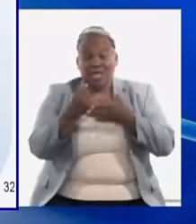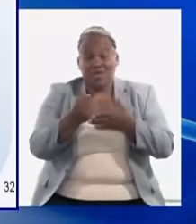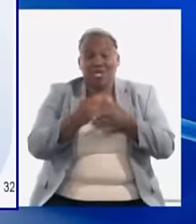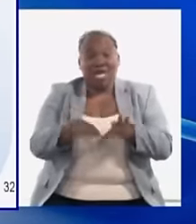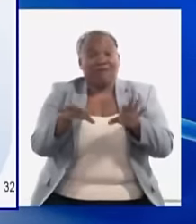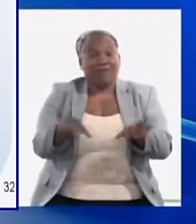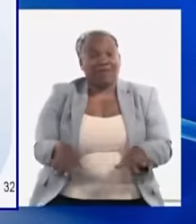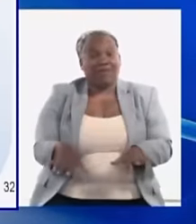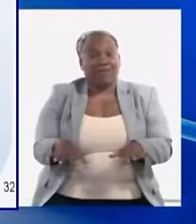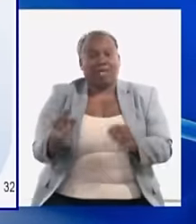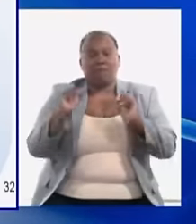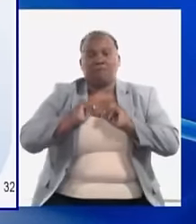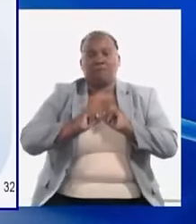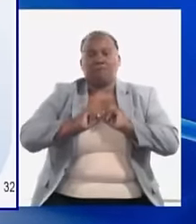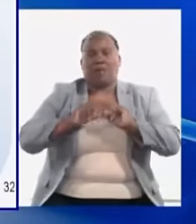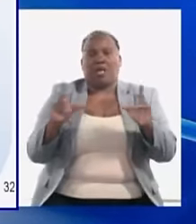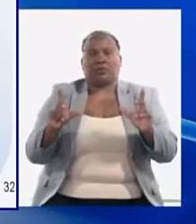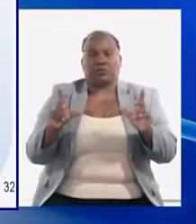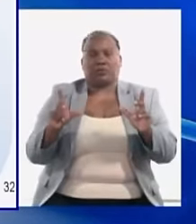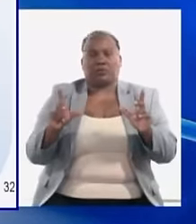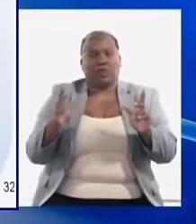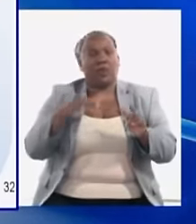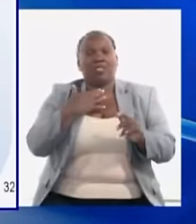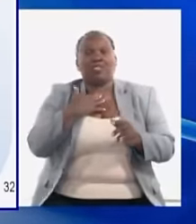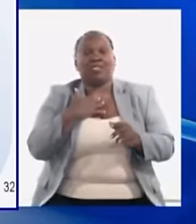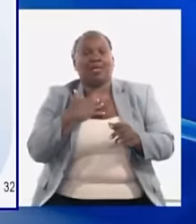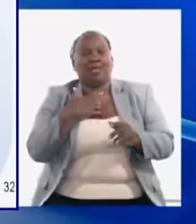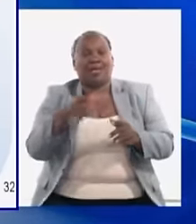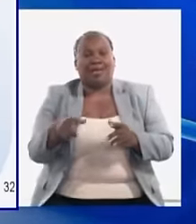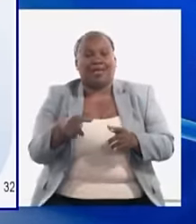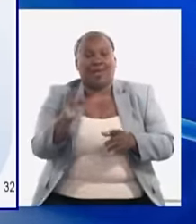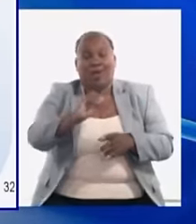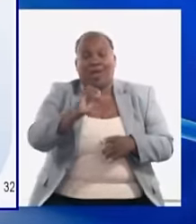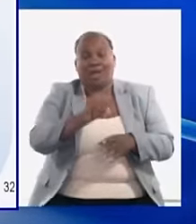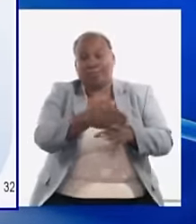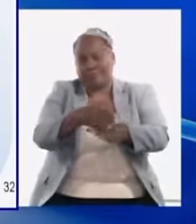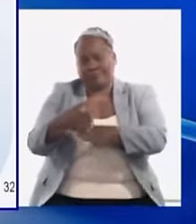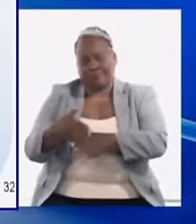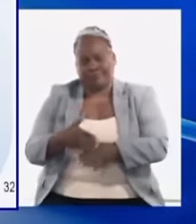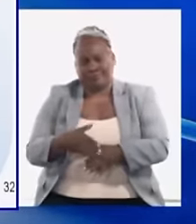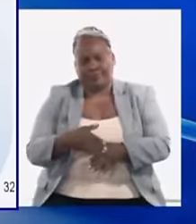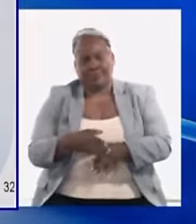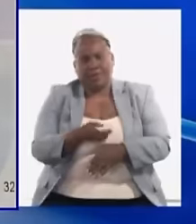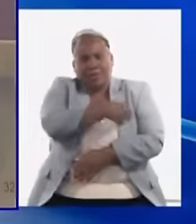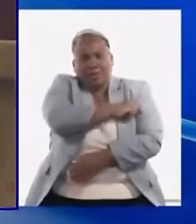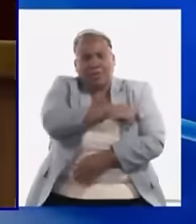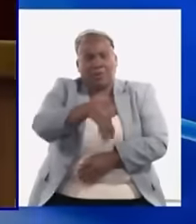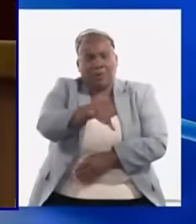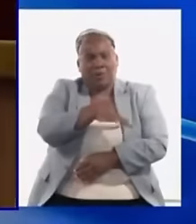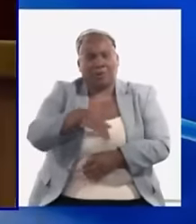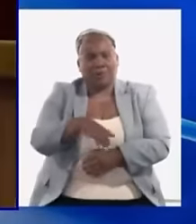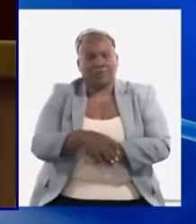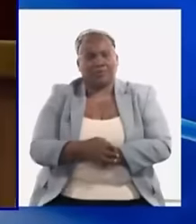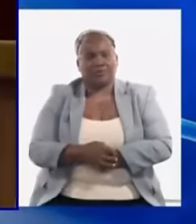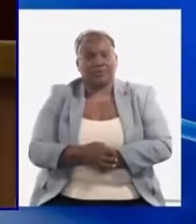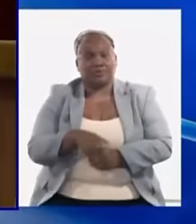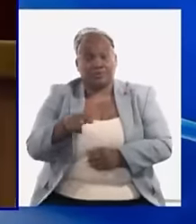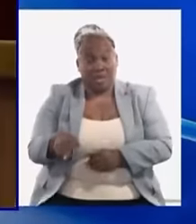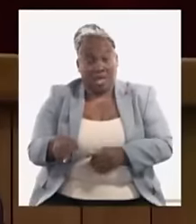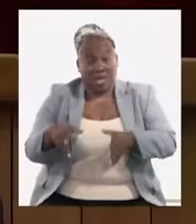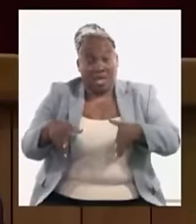impactos indeseados en determinados sectores de la población y en ese camino